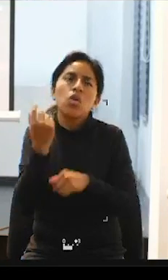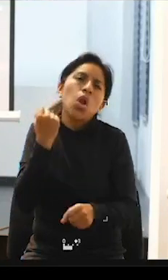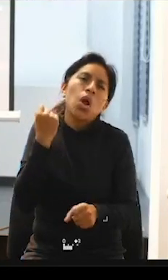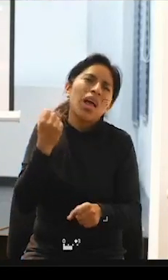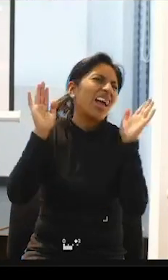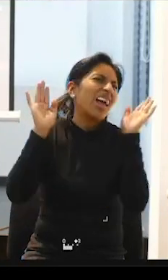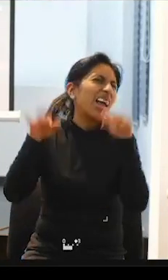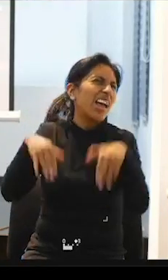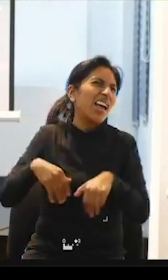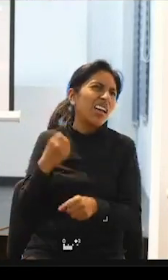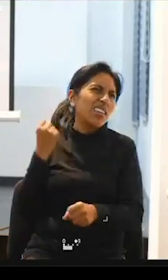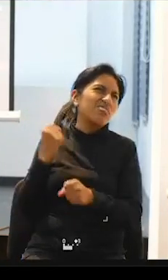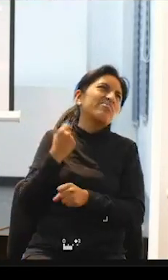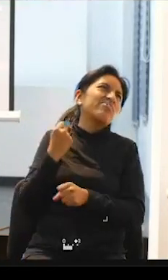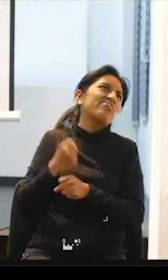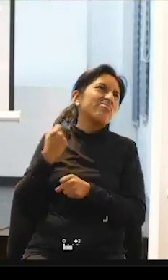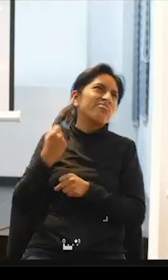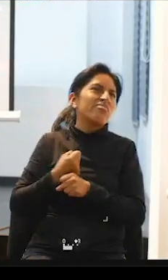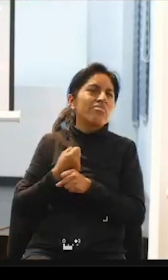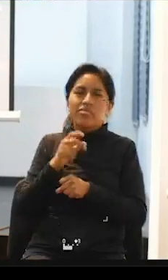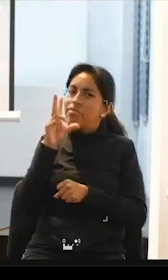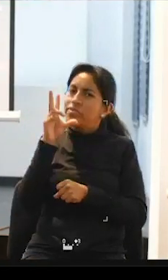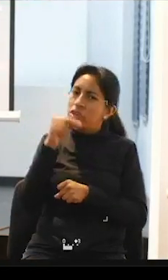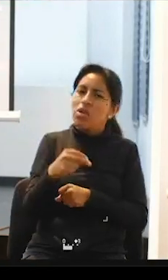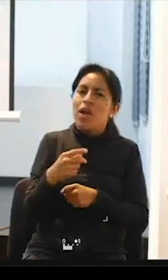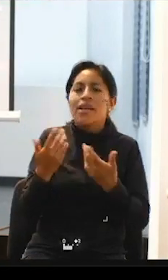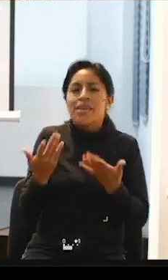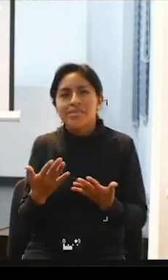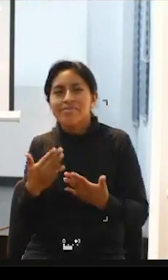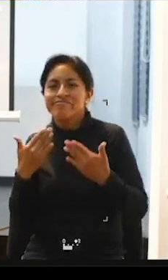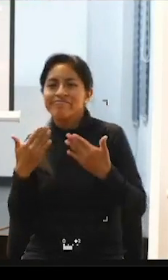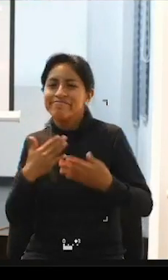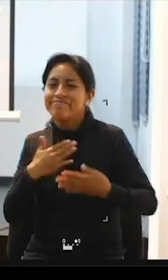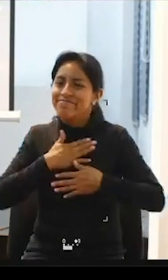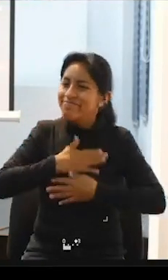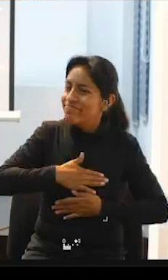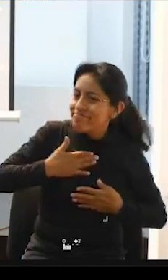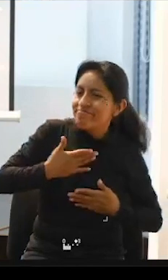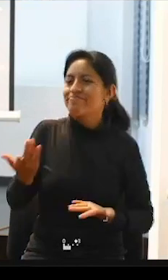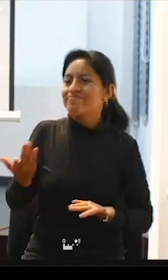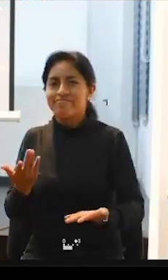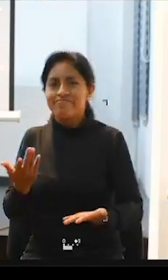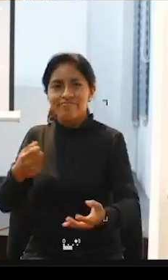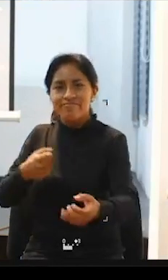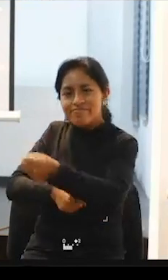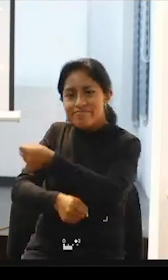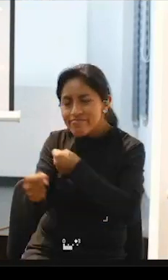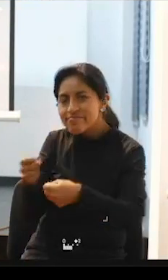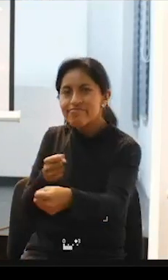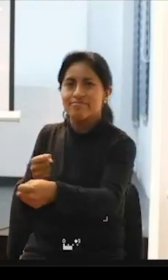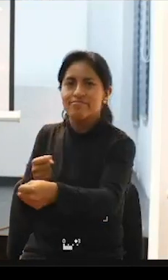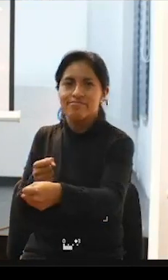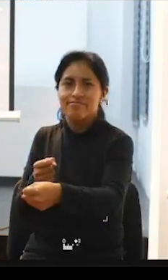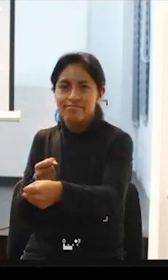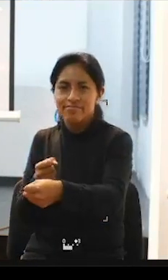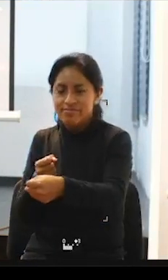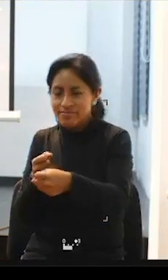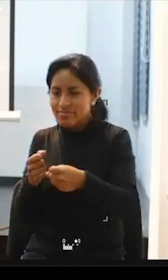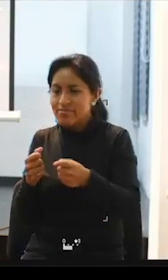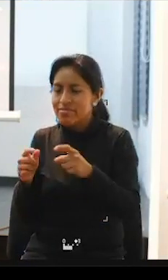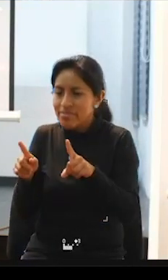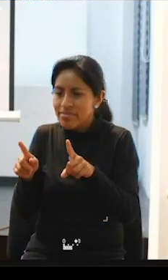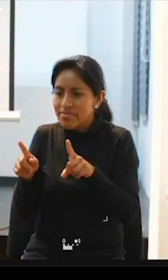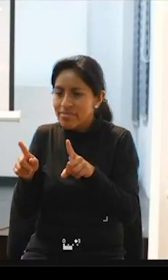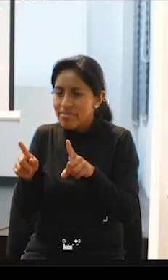más verdad hay que tener ese cariño hay que tener esa empatía para poder hacerlo y